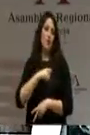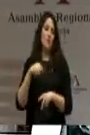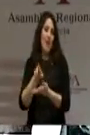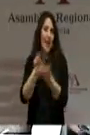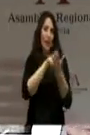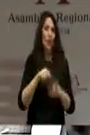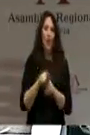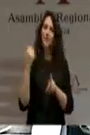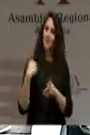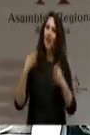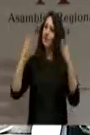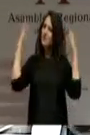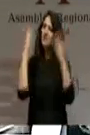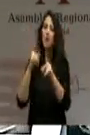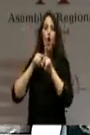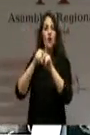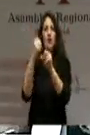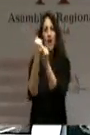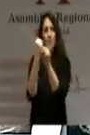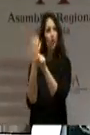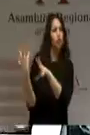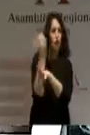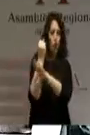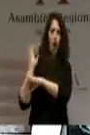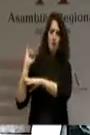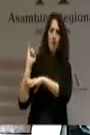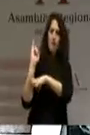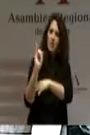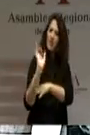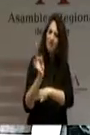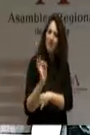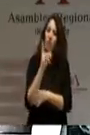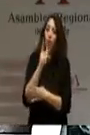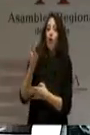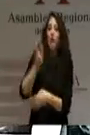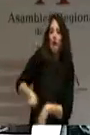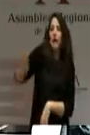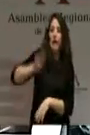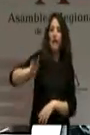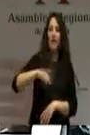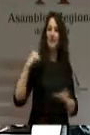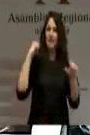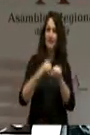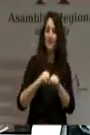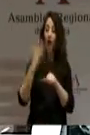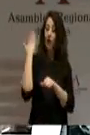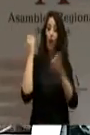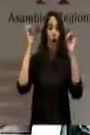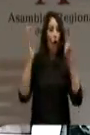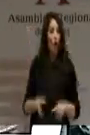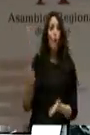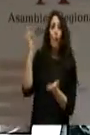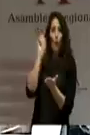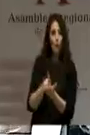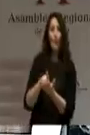empleo en el centro de todas sus políticas, porque eso es lo que sistemáticamente nos han venido diciendo. Usted volvió a repetir algo que ellos ya nos han dicho